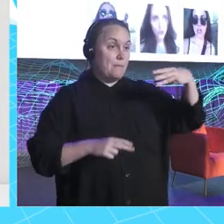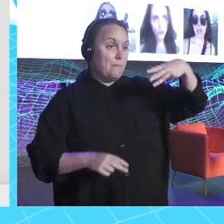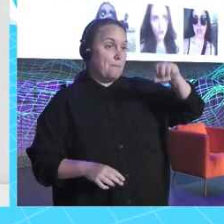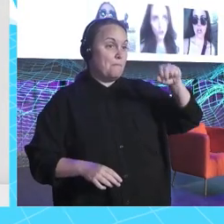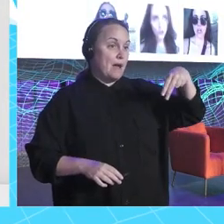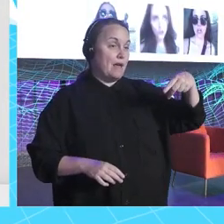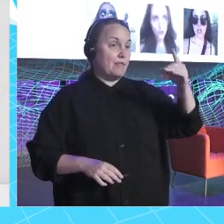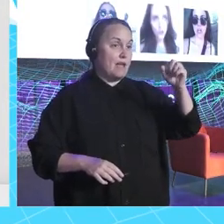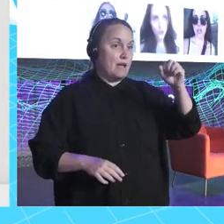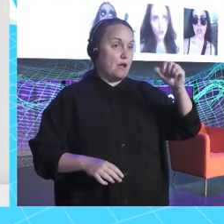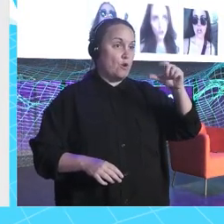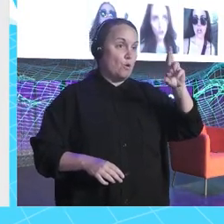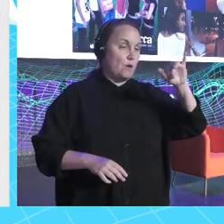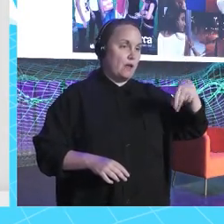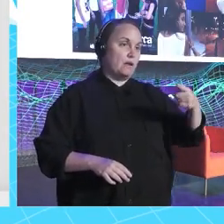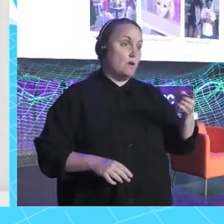Grow. Bueno.